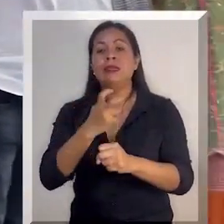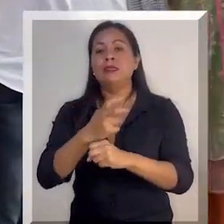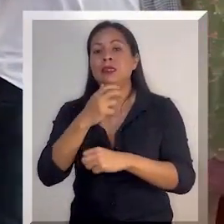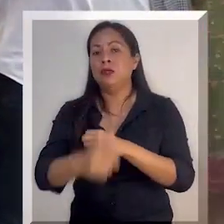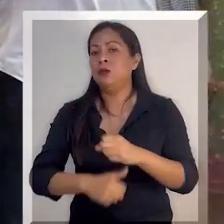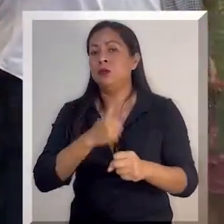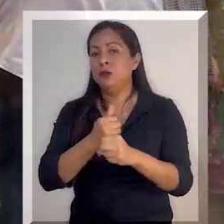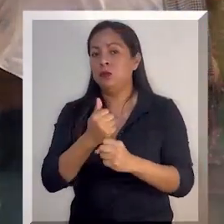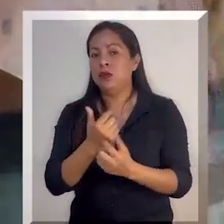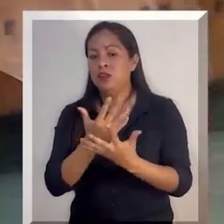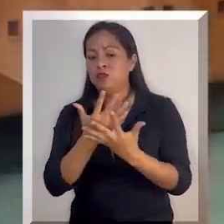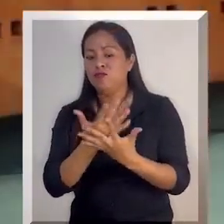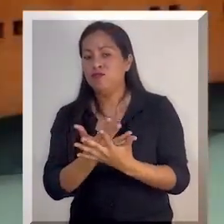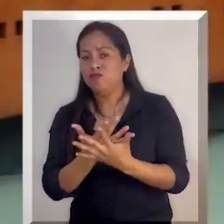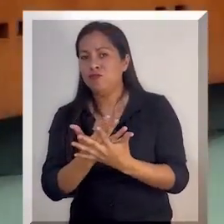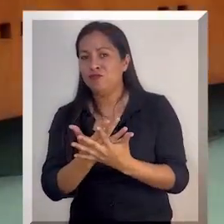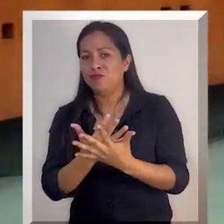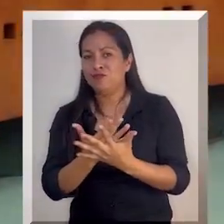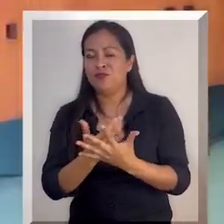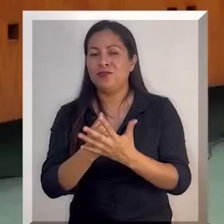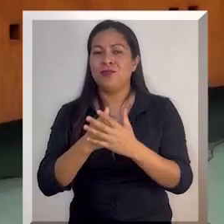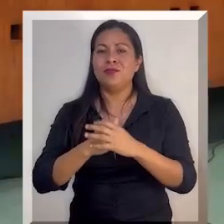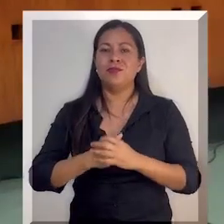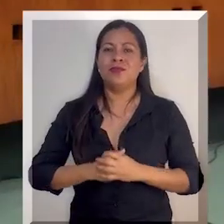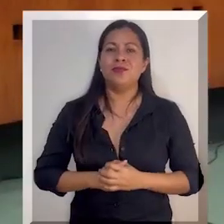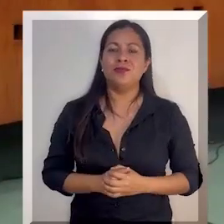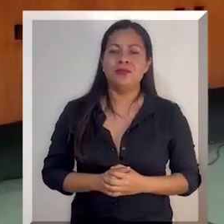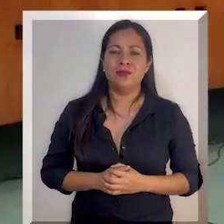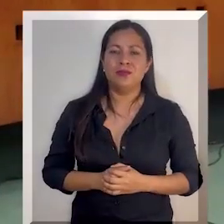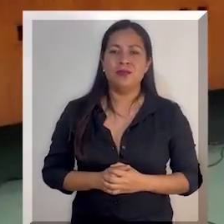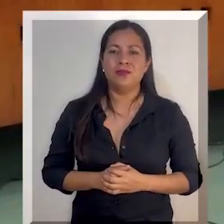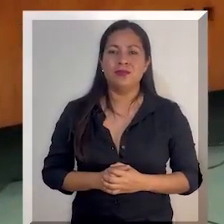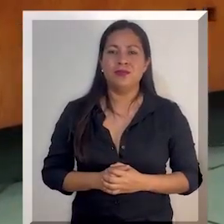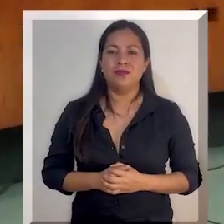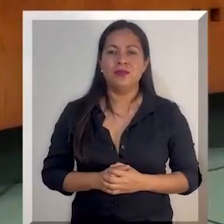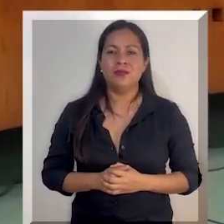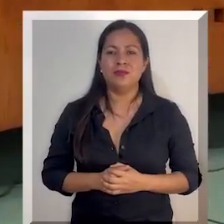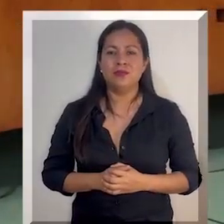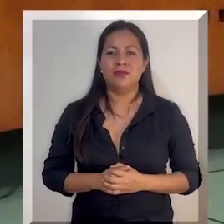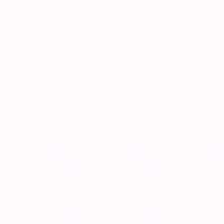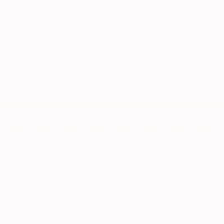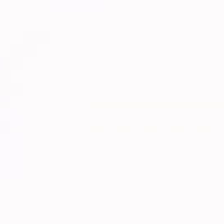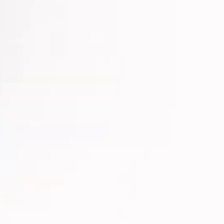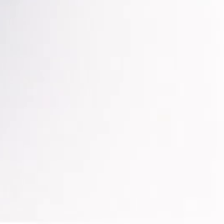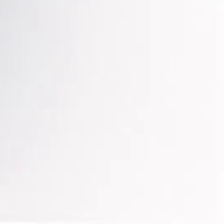segundo periodo de receso del segundo año de ejercicio constitucional.